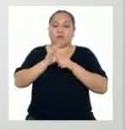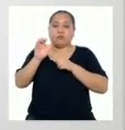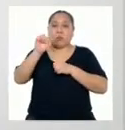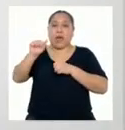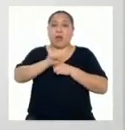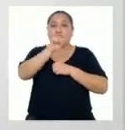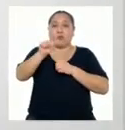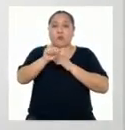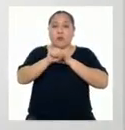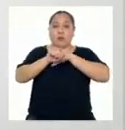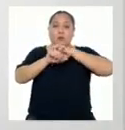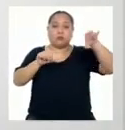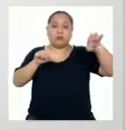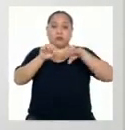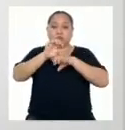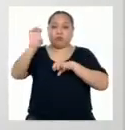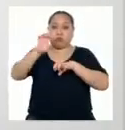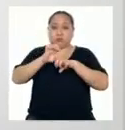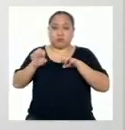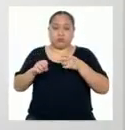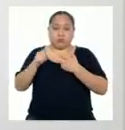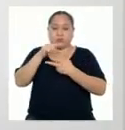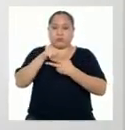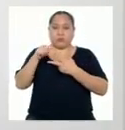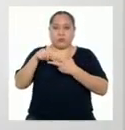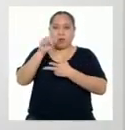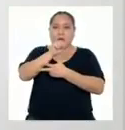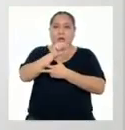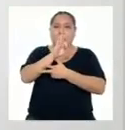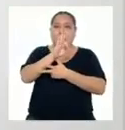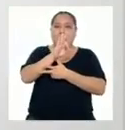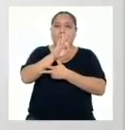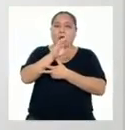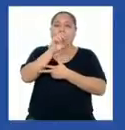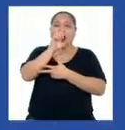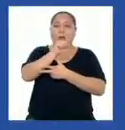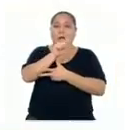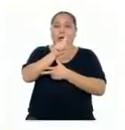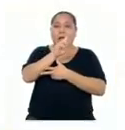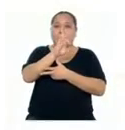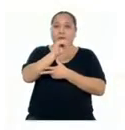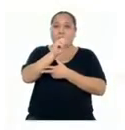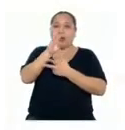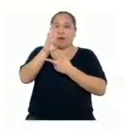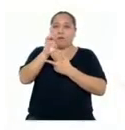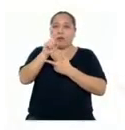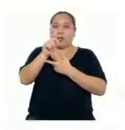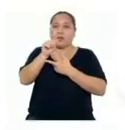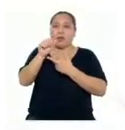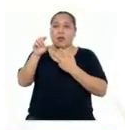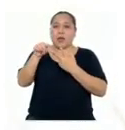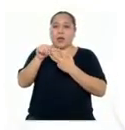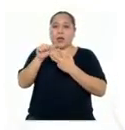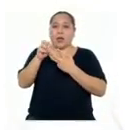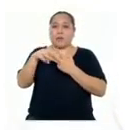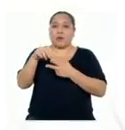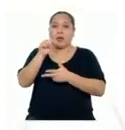desintegración de átomos En la fisión nuclear Pueden ser de tres tipos Alfa, beta y gamma La radiación